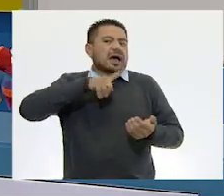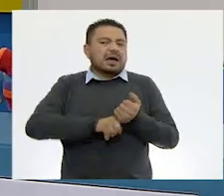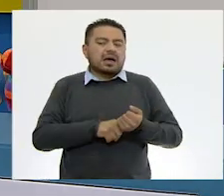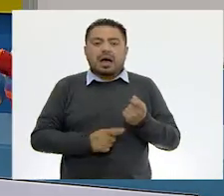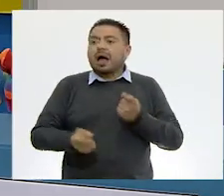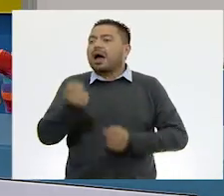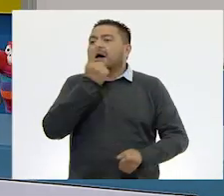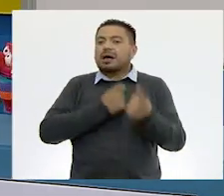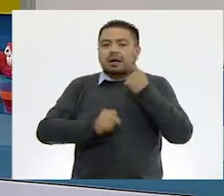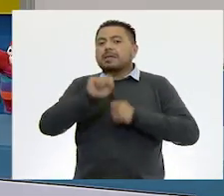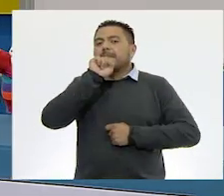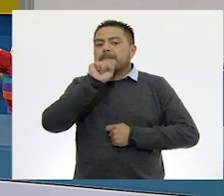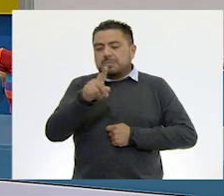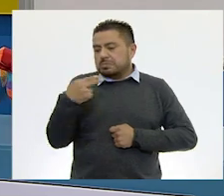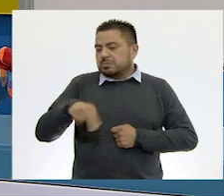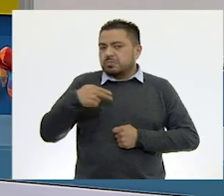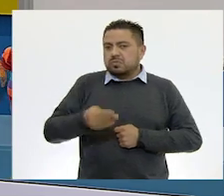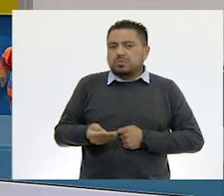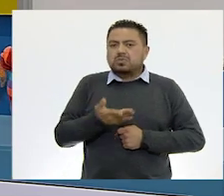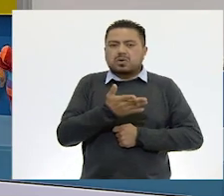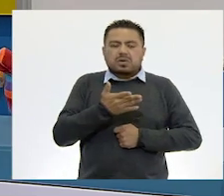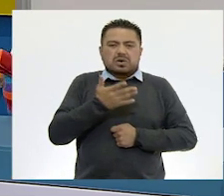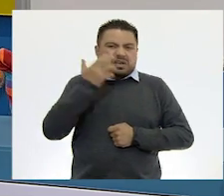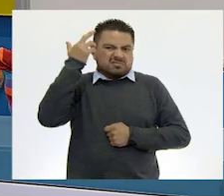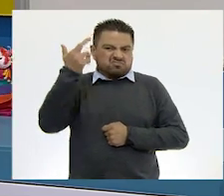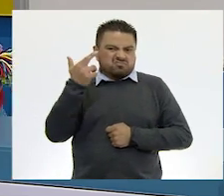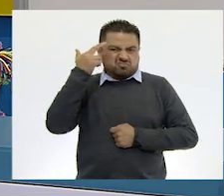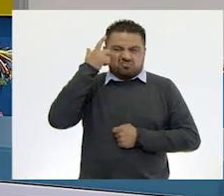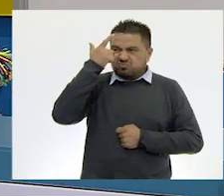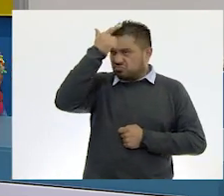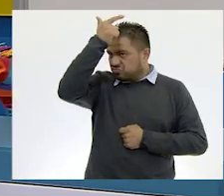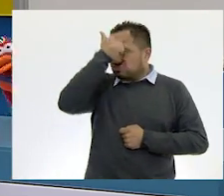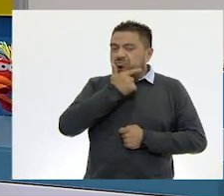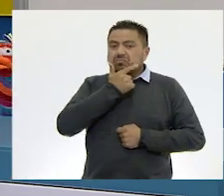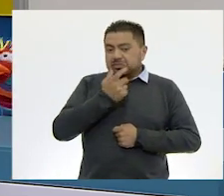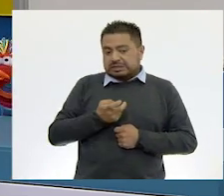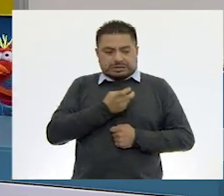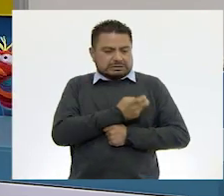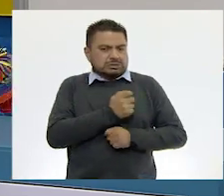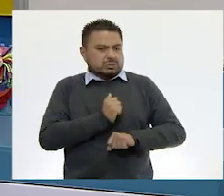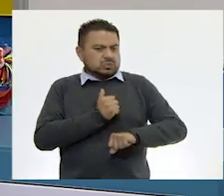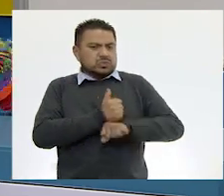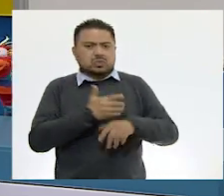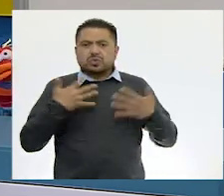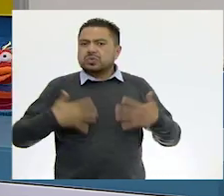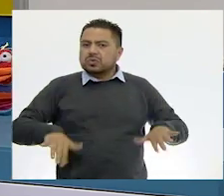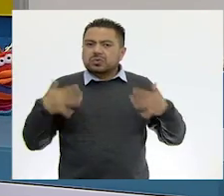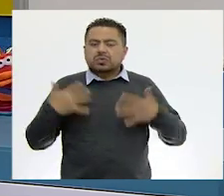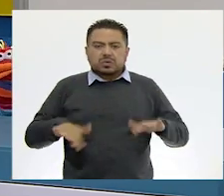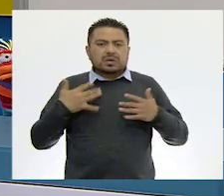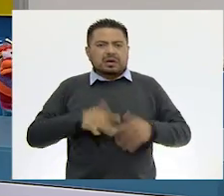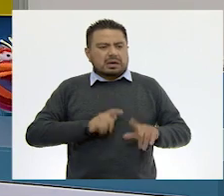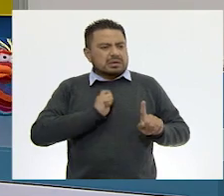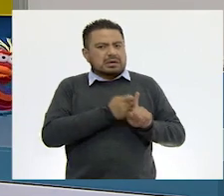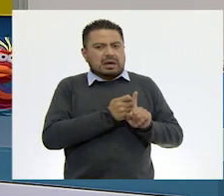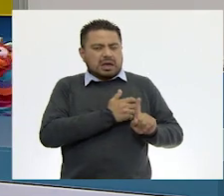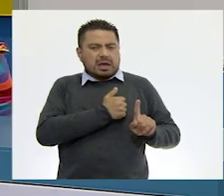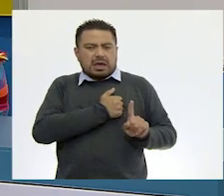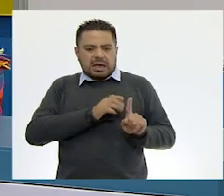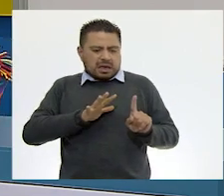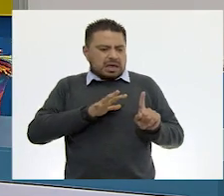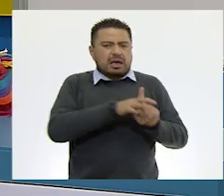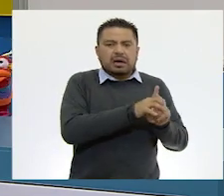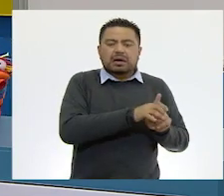Algunos también le llaman el emperador de la noche. Estos imponentes felinos eran adorados como